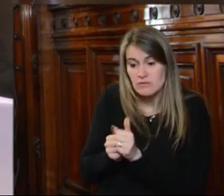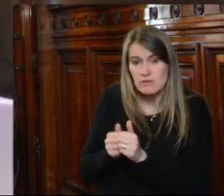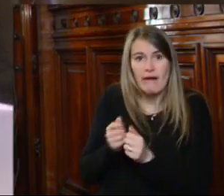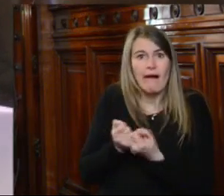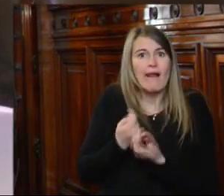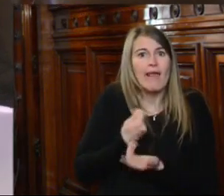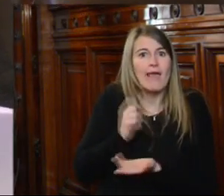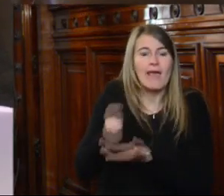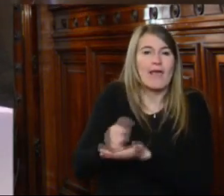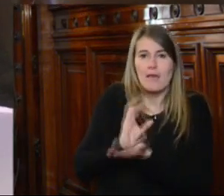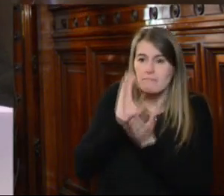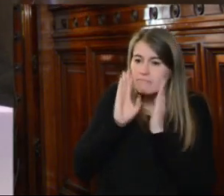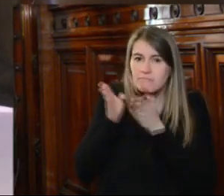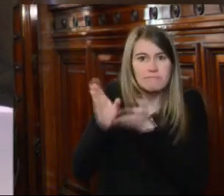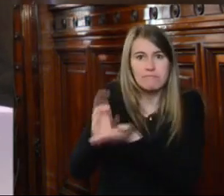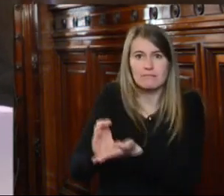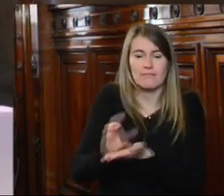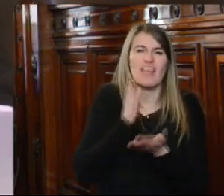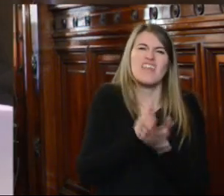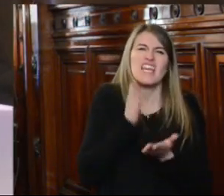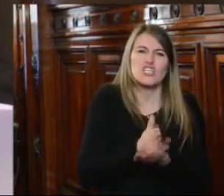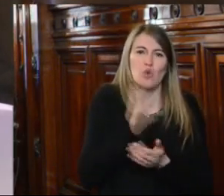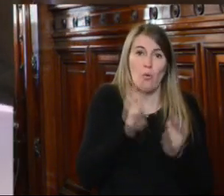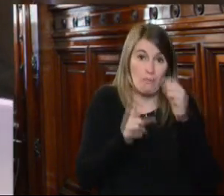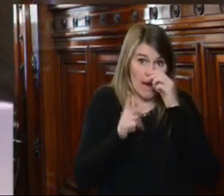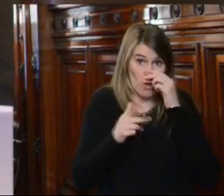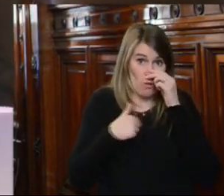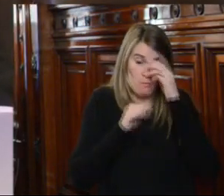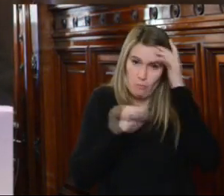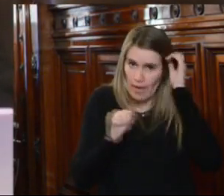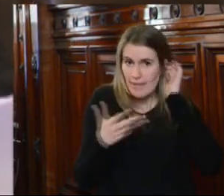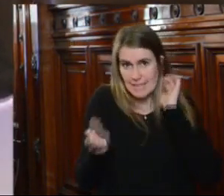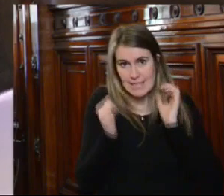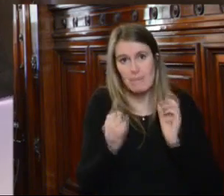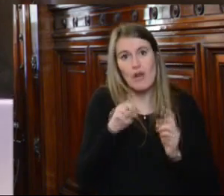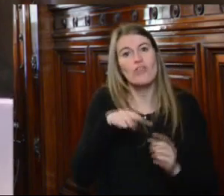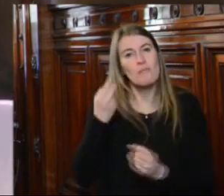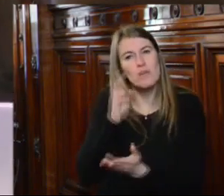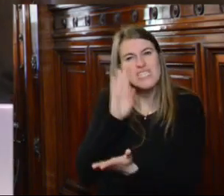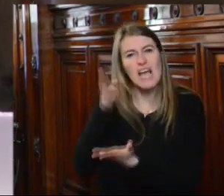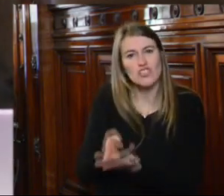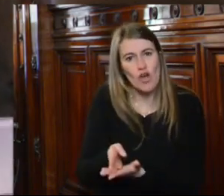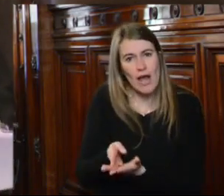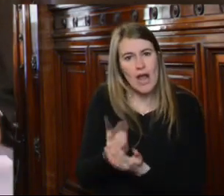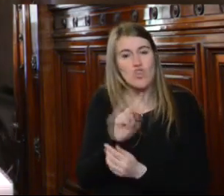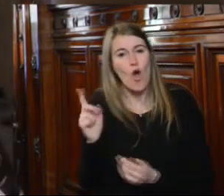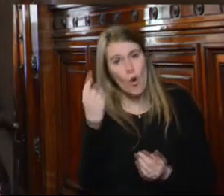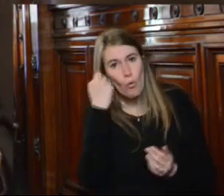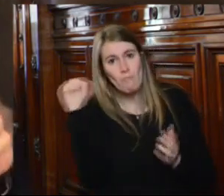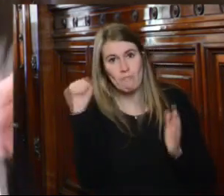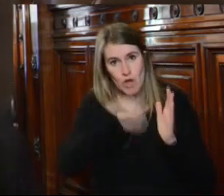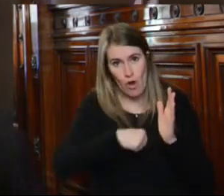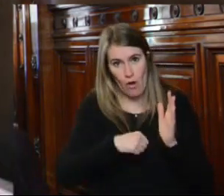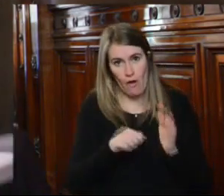paréntesis dice el Tribunal en nuestro derecho se reparan daños causados por ilicitudes sancionando luego por ese incumplimiento tal como